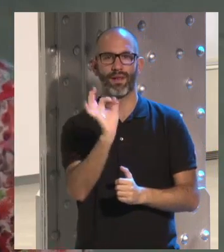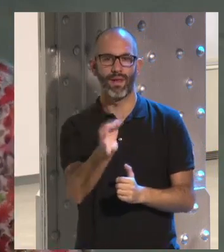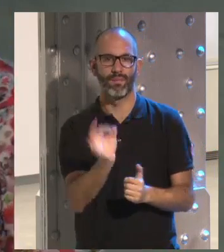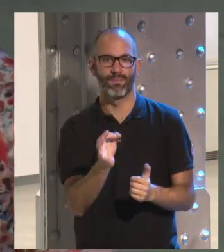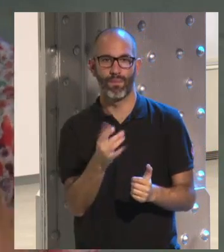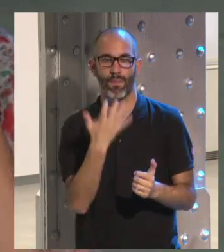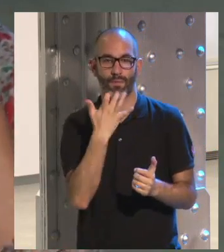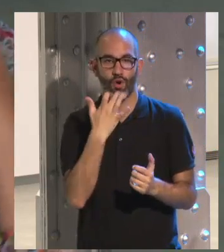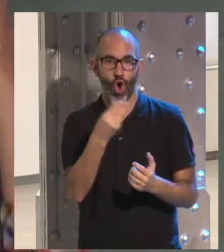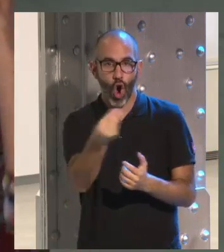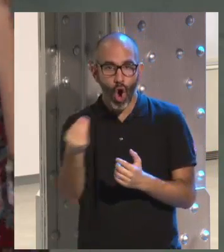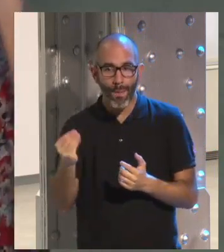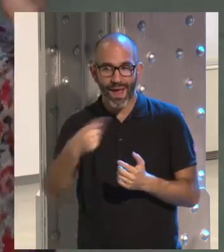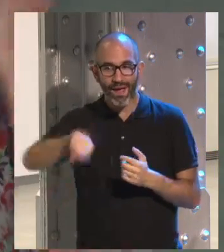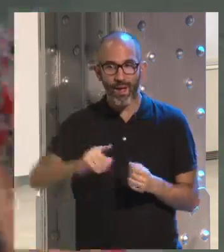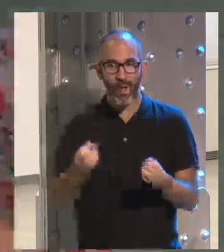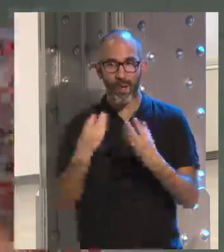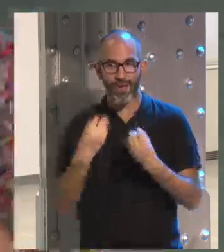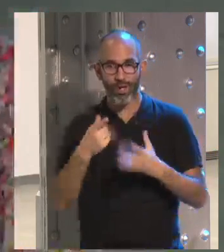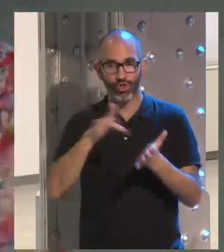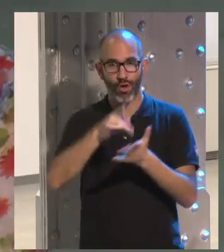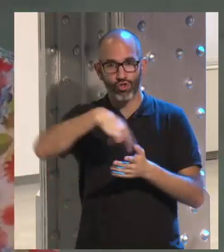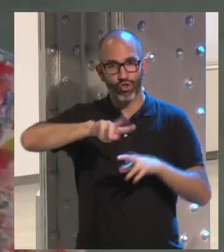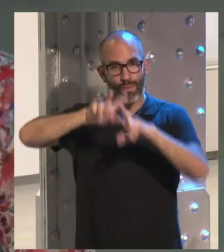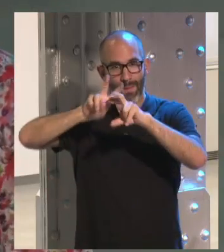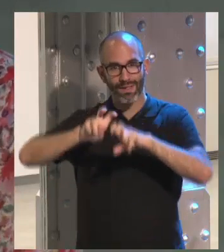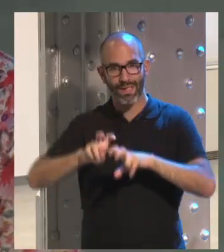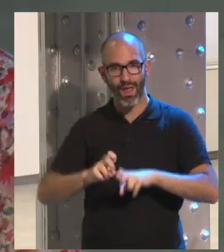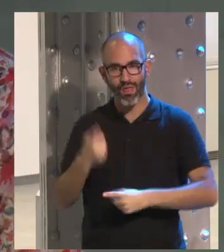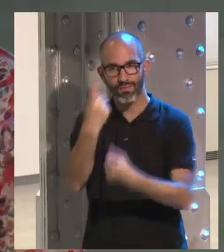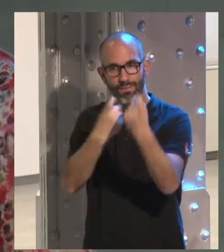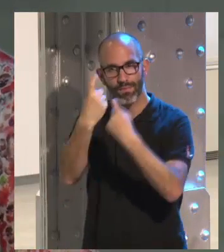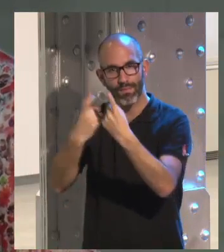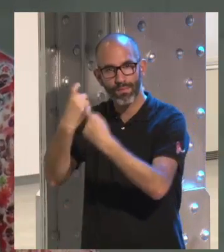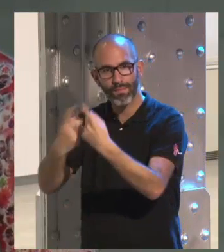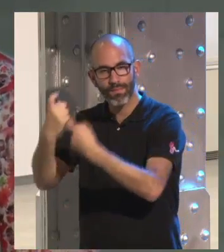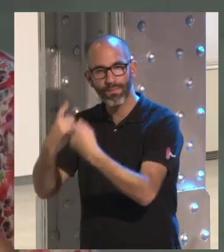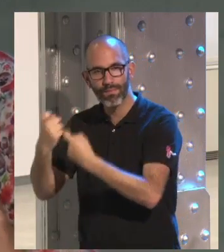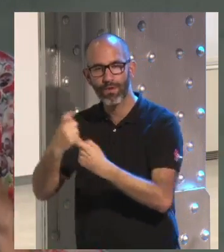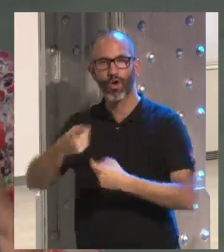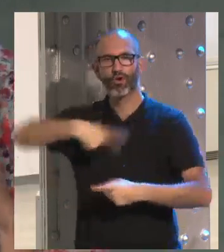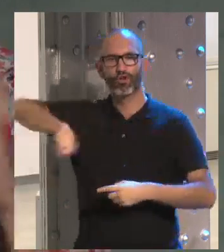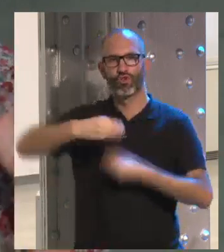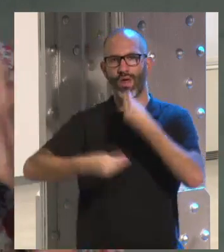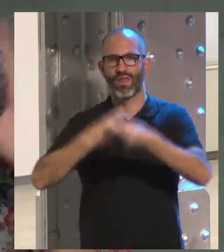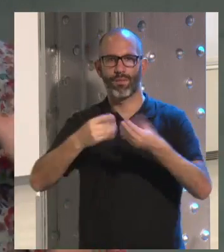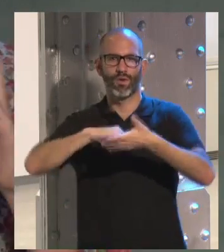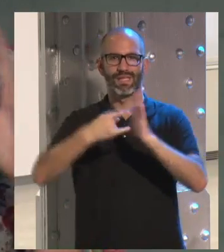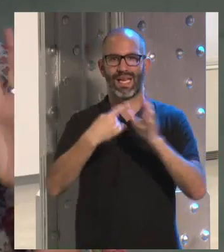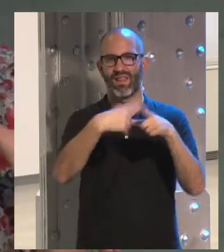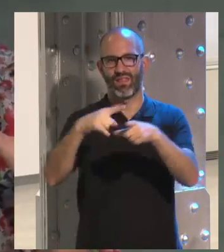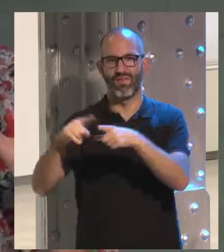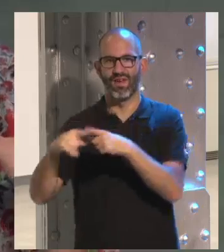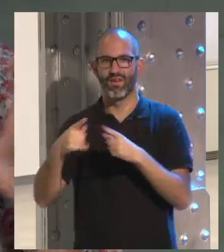nos comentaban, cuando hicimos esta investigación, tener en cuenta que nosotros hicimos, entre otras técnicas,